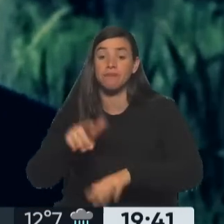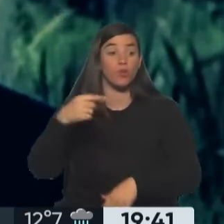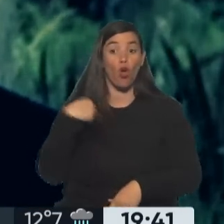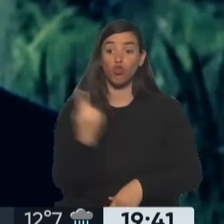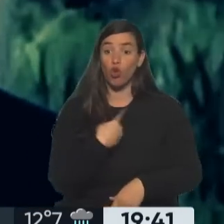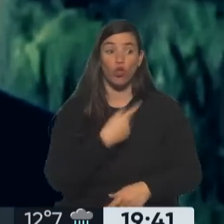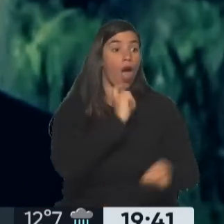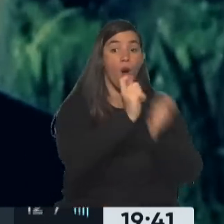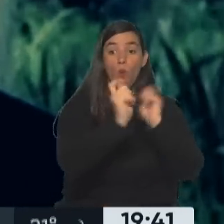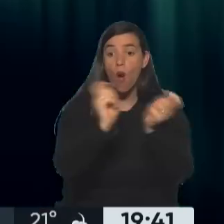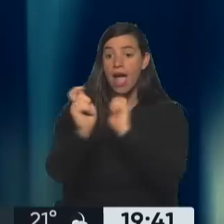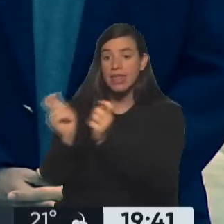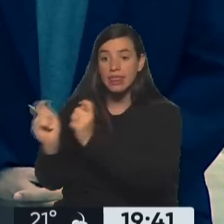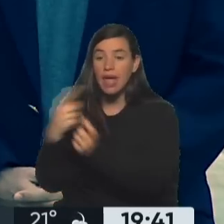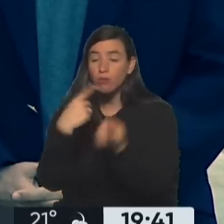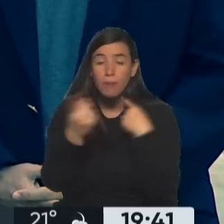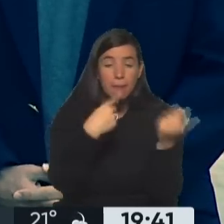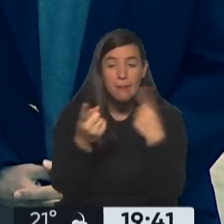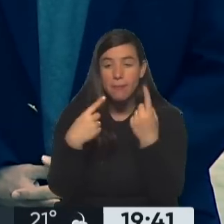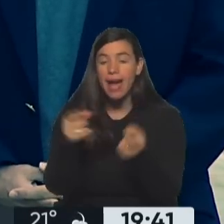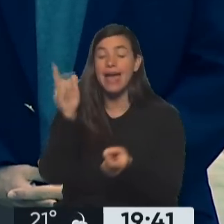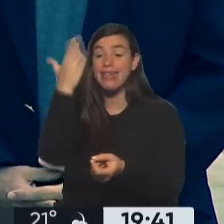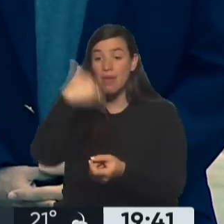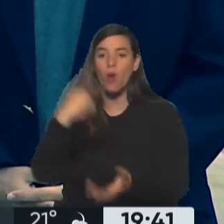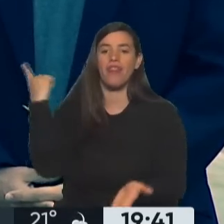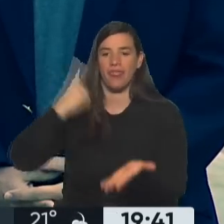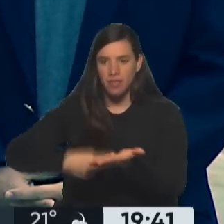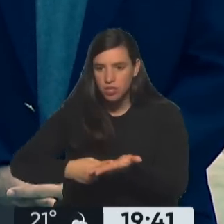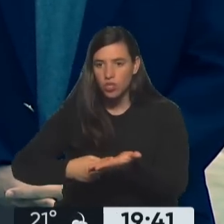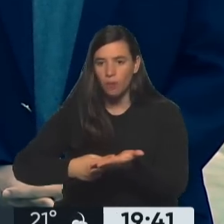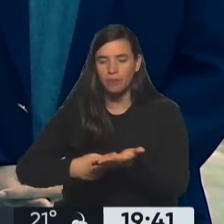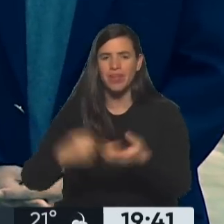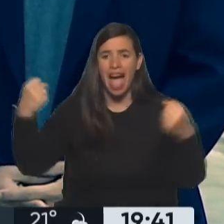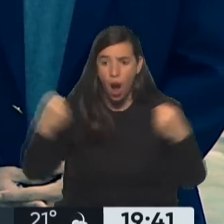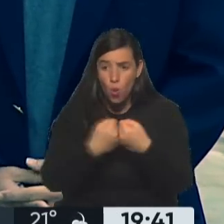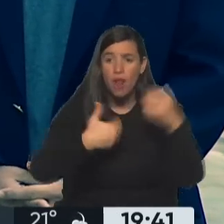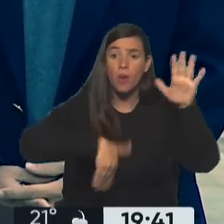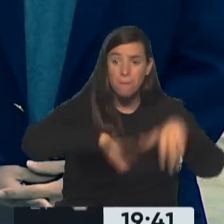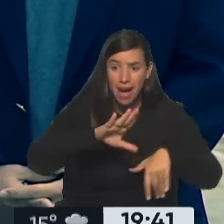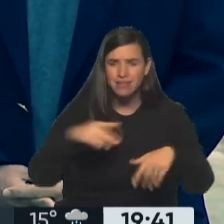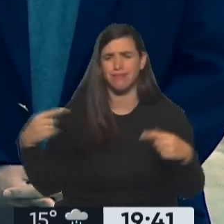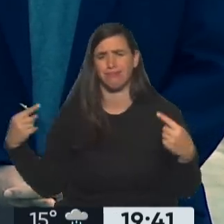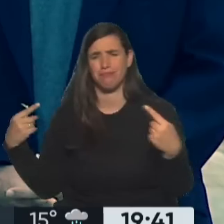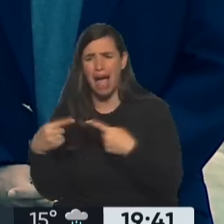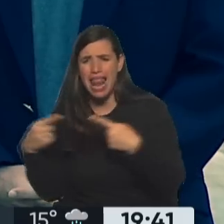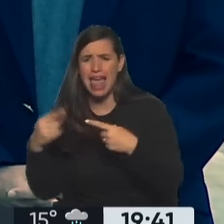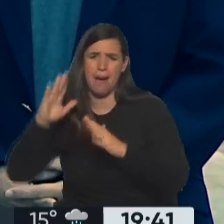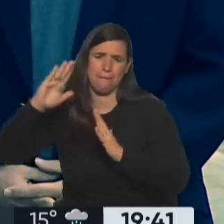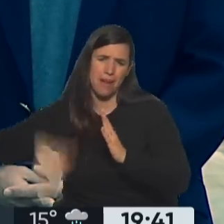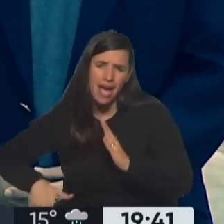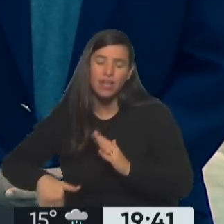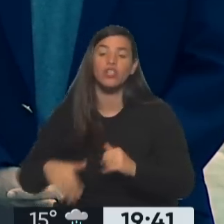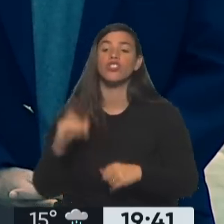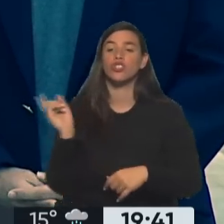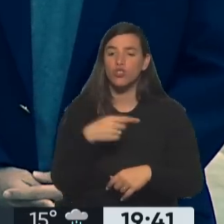información vamos a tomar la decisión. Más acuerdo, menos conflicto y prepararnos para darle a la ciudad de Buenos Aires, a la provincia, al